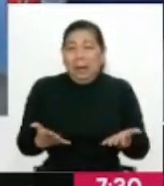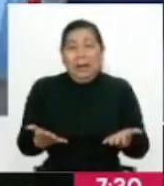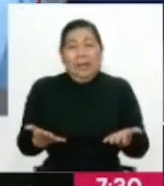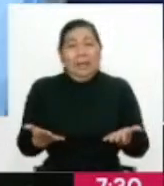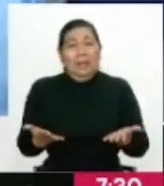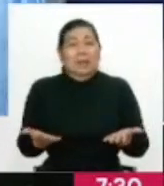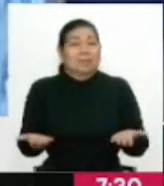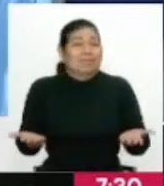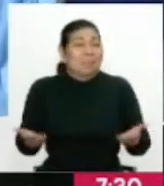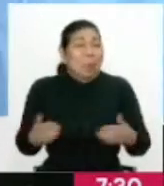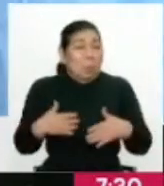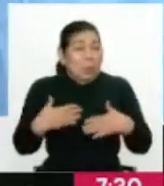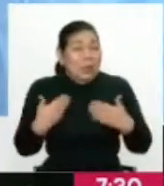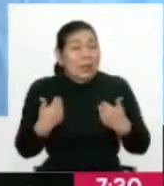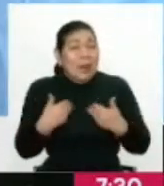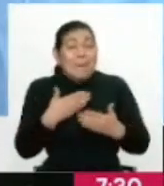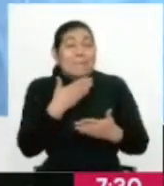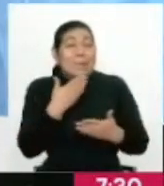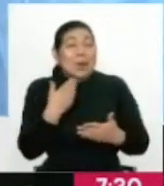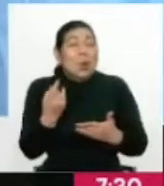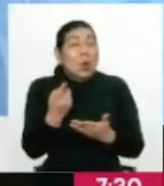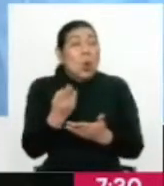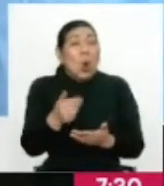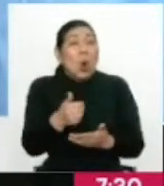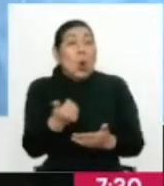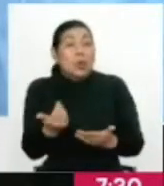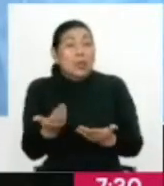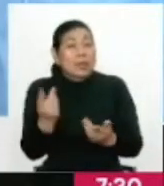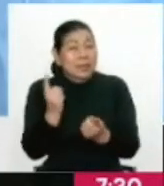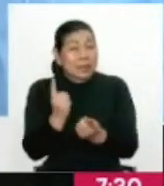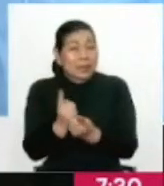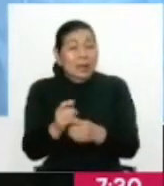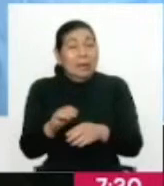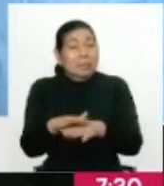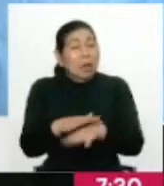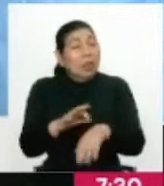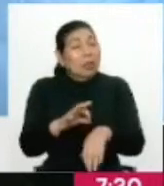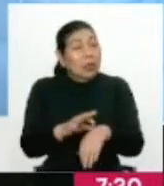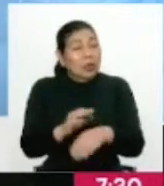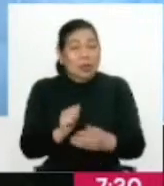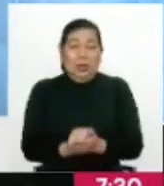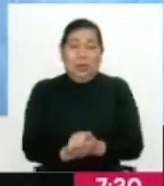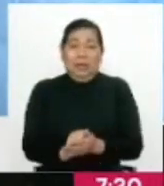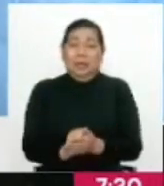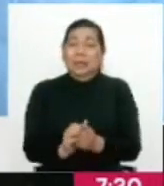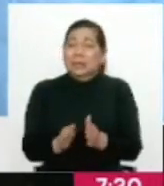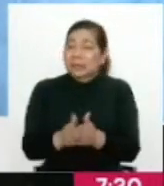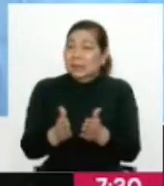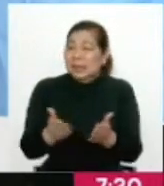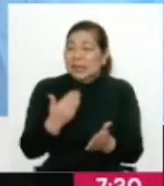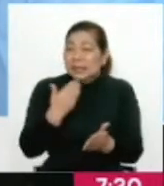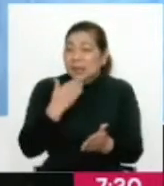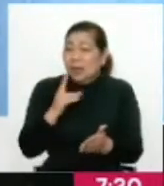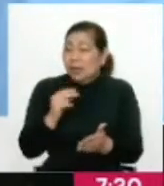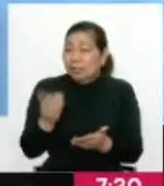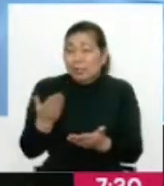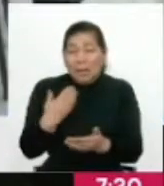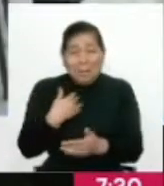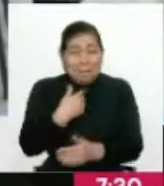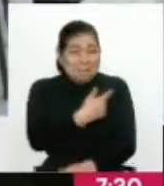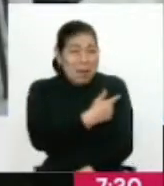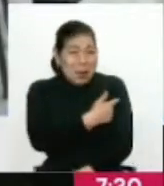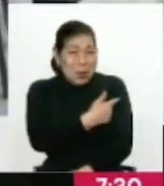tener mejor utilidad en otros conceptos de tratamiento. Enfocarse en cerrar brechas a quienes no recibieron